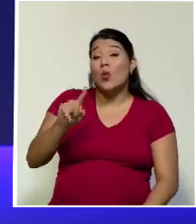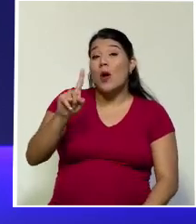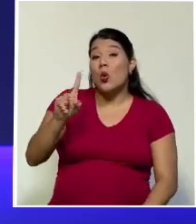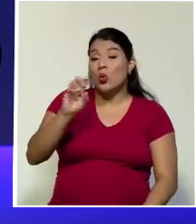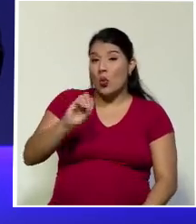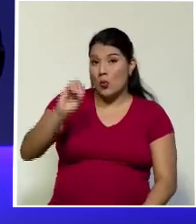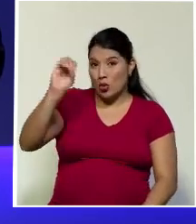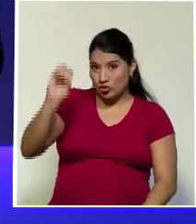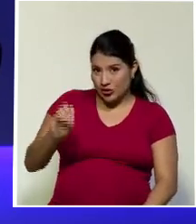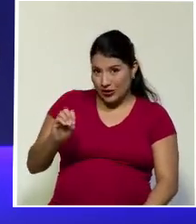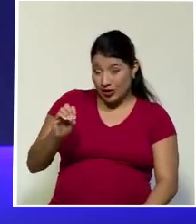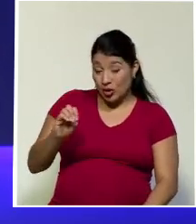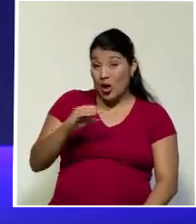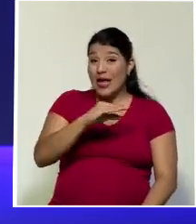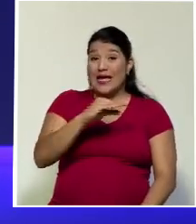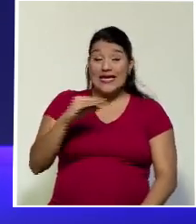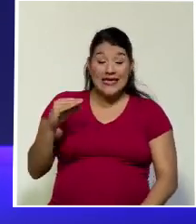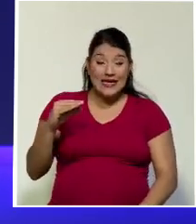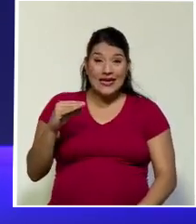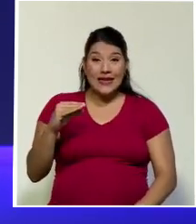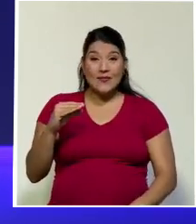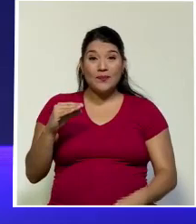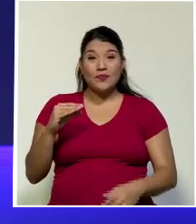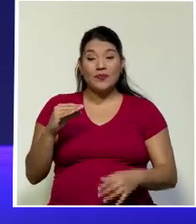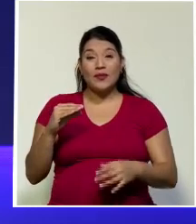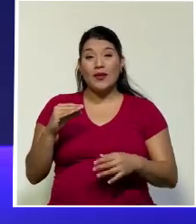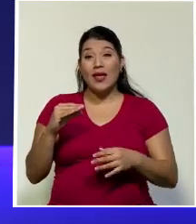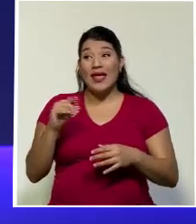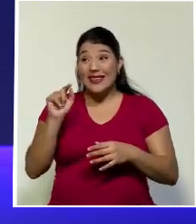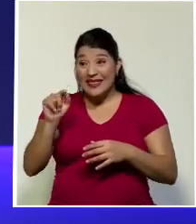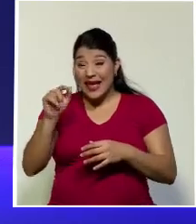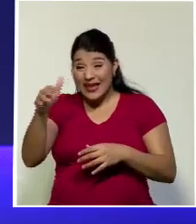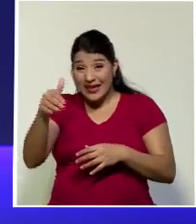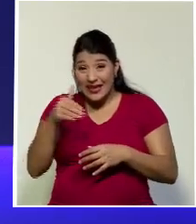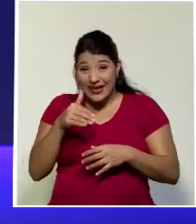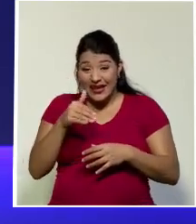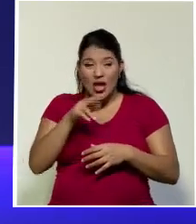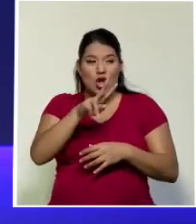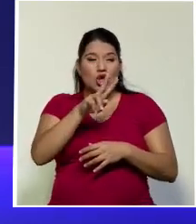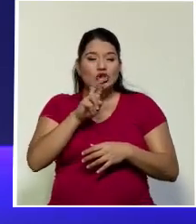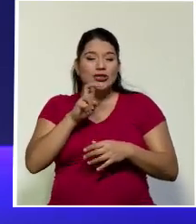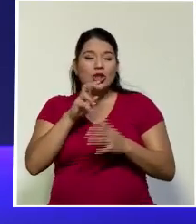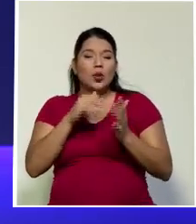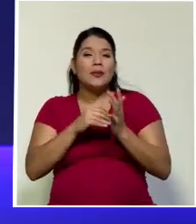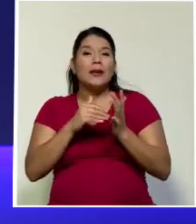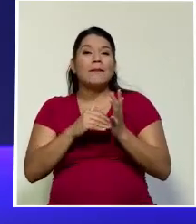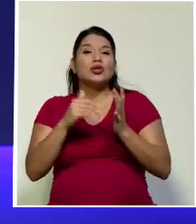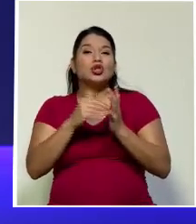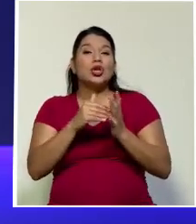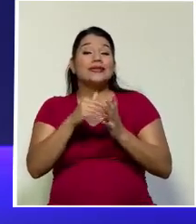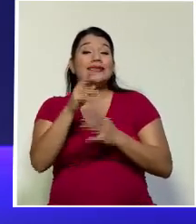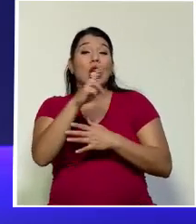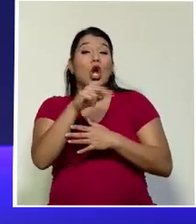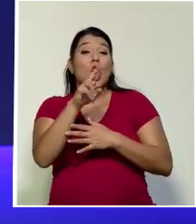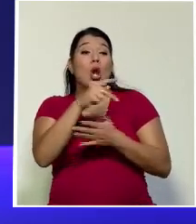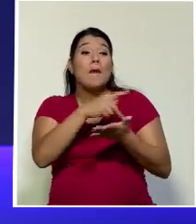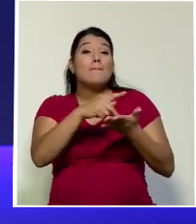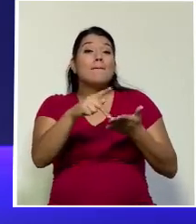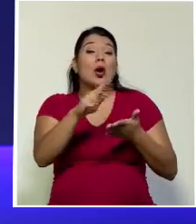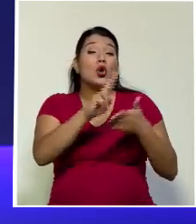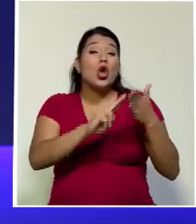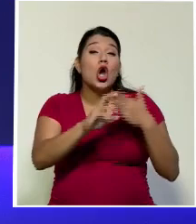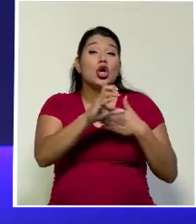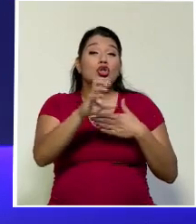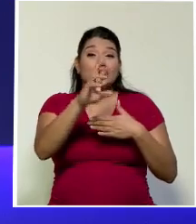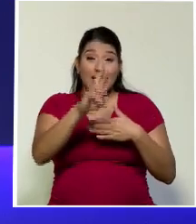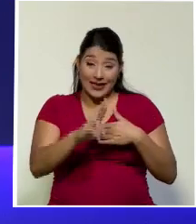y que esos 200.000 millones de colones que paga aproximadamente en masa salarial la Universidad de Costa Rica representan poco